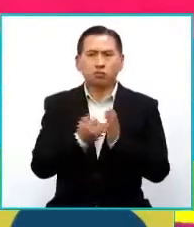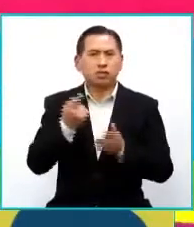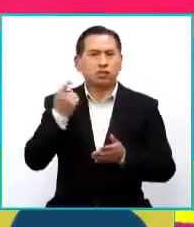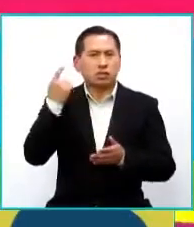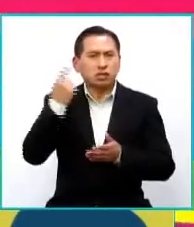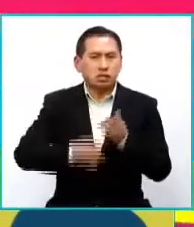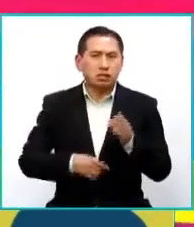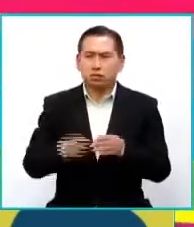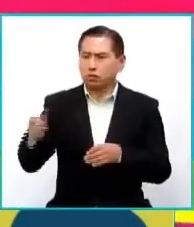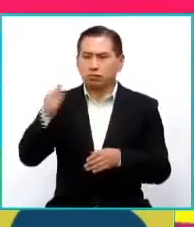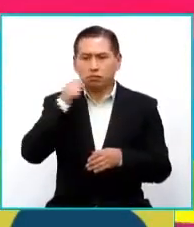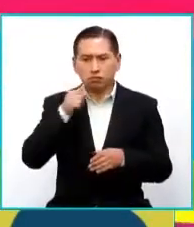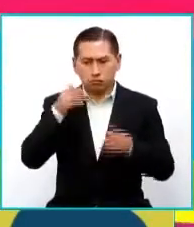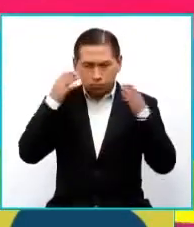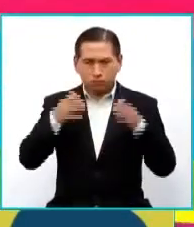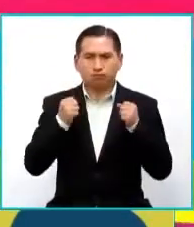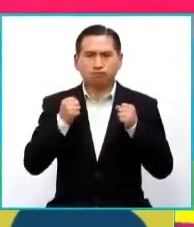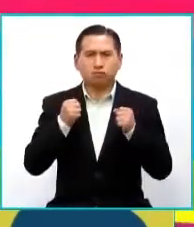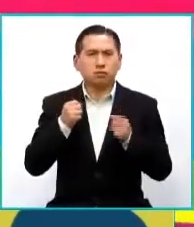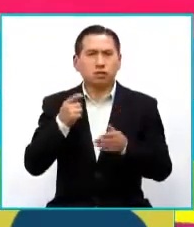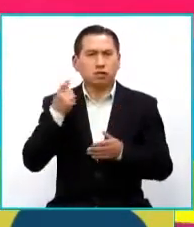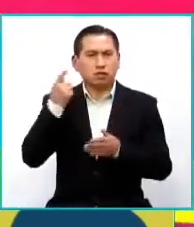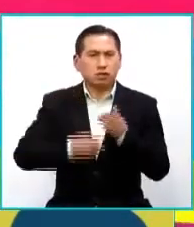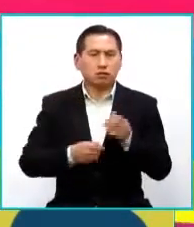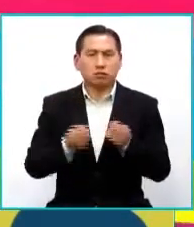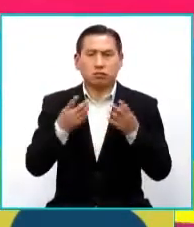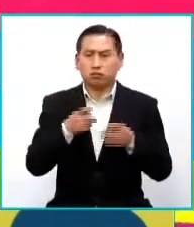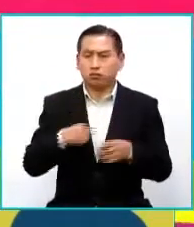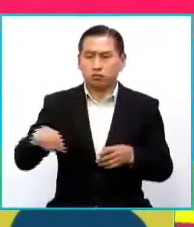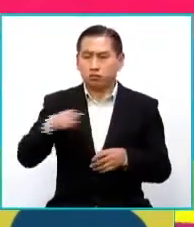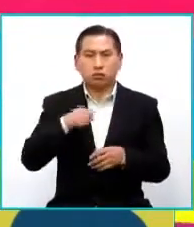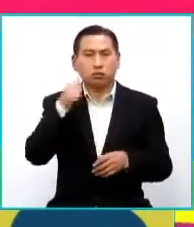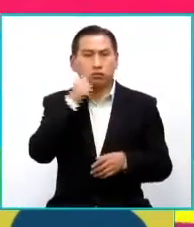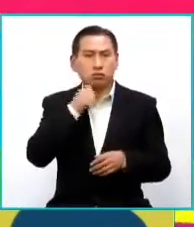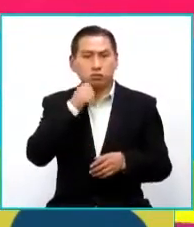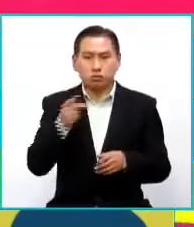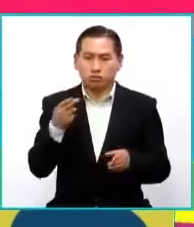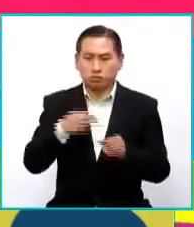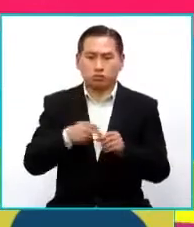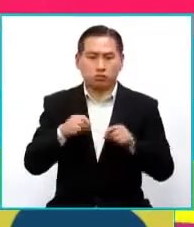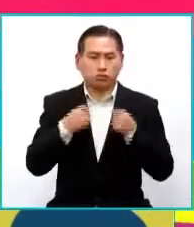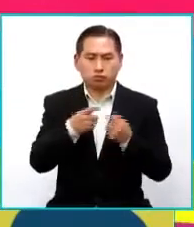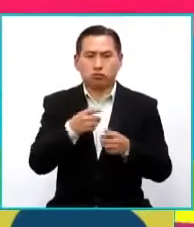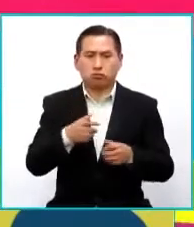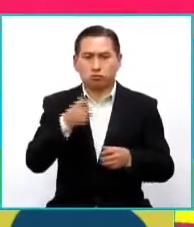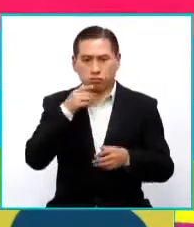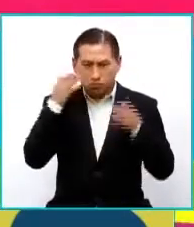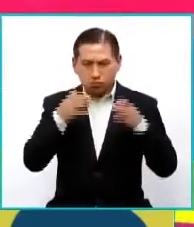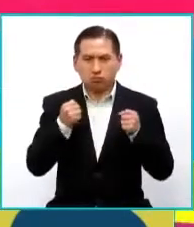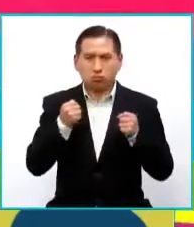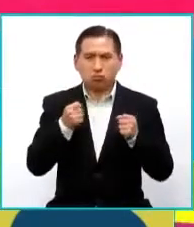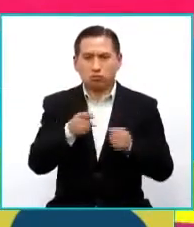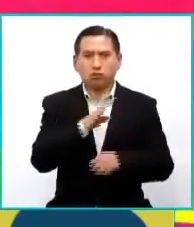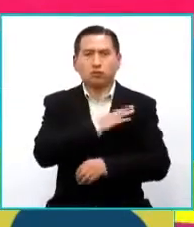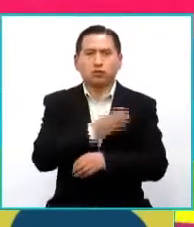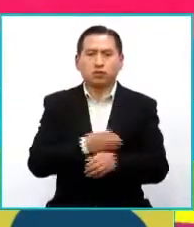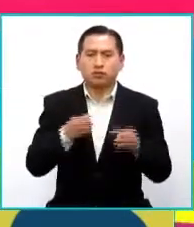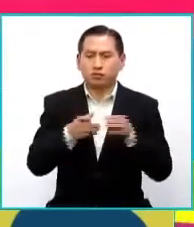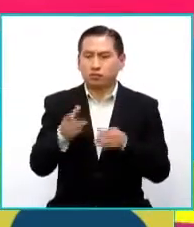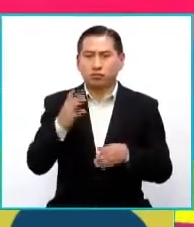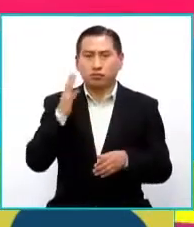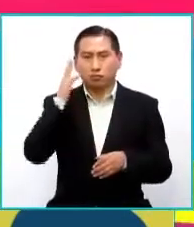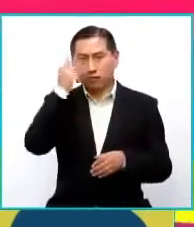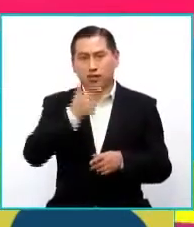qué es el feminismo. Porque muchas de las integrantes del grupo también tienen un grupo feminista súper lindo que se llama Las Bellas